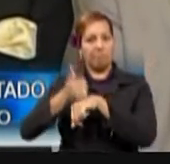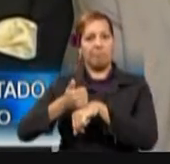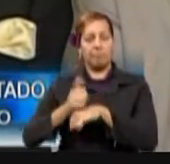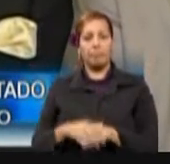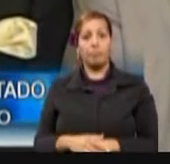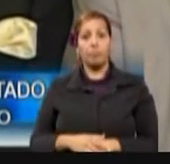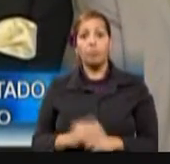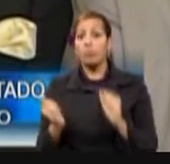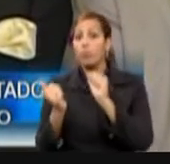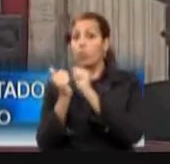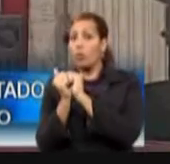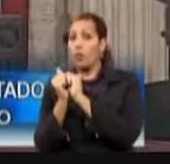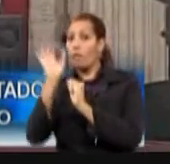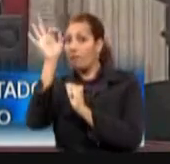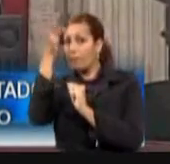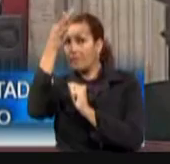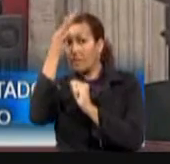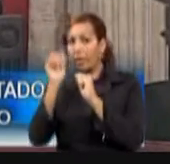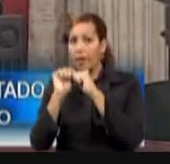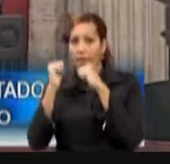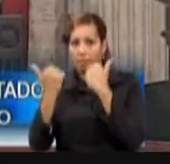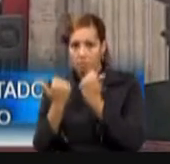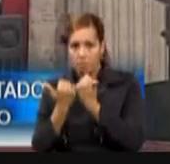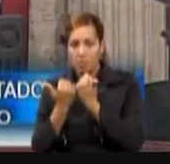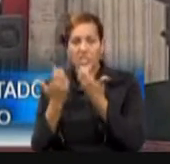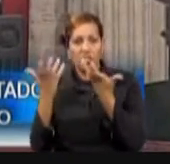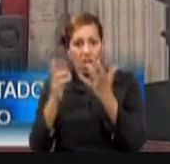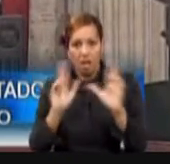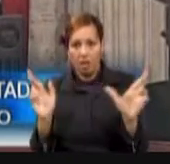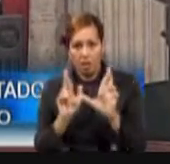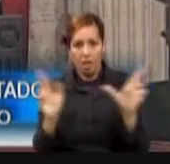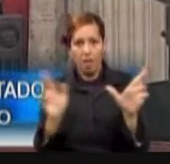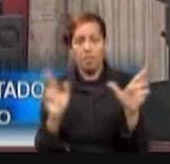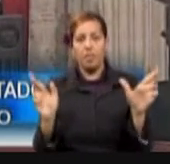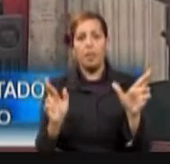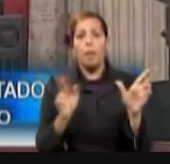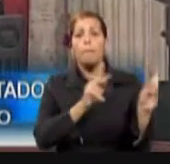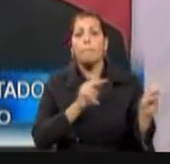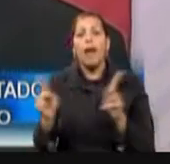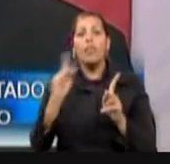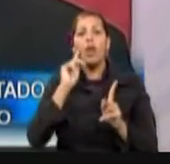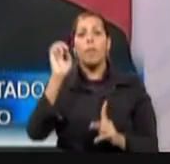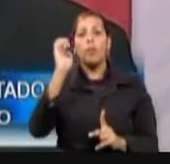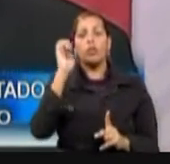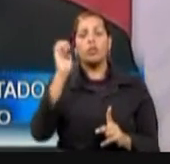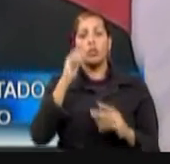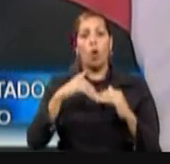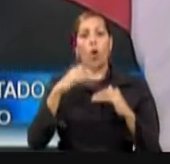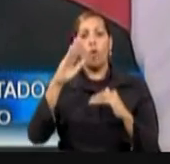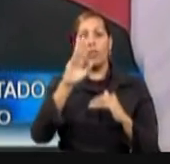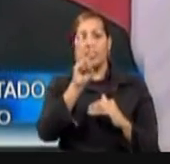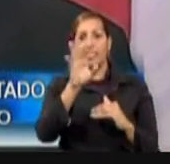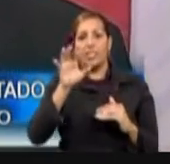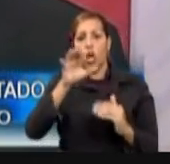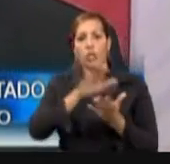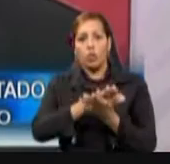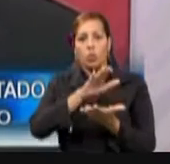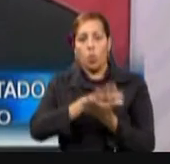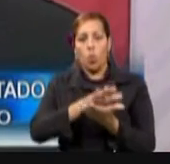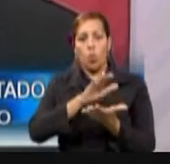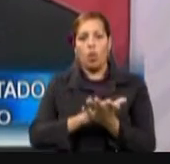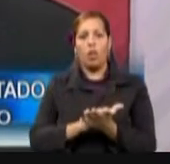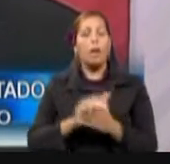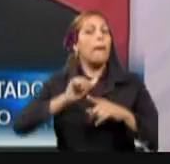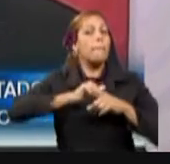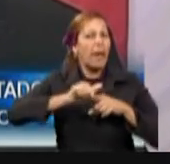en conjunto con las agencias federales se prepararon y están vigentes planes de emergencia en más de 600 escuelas que han incluido